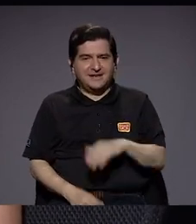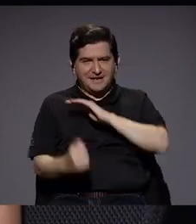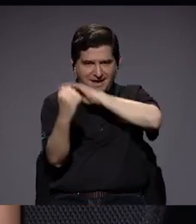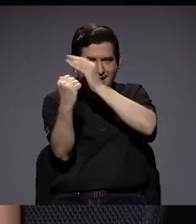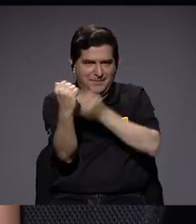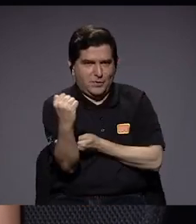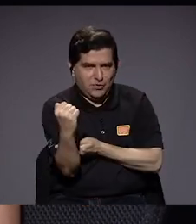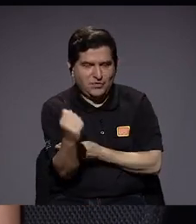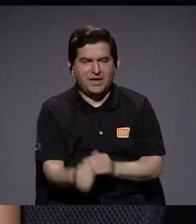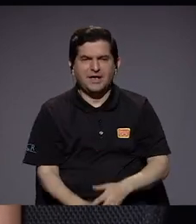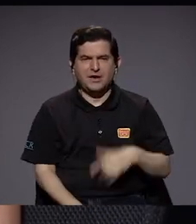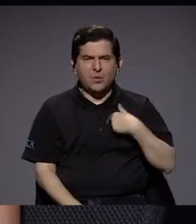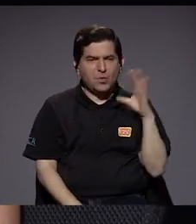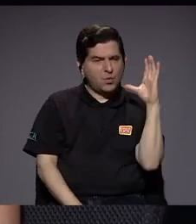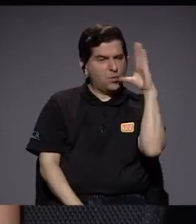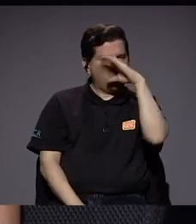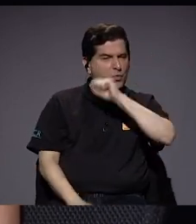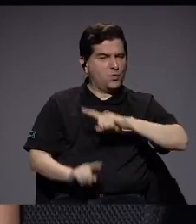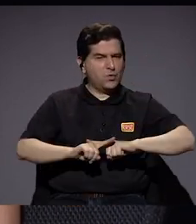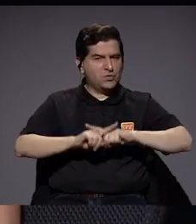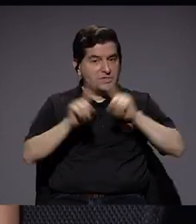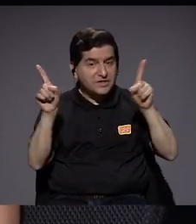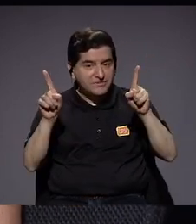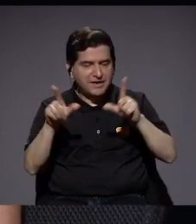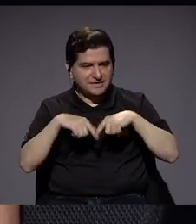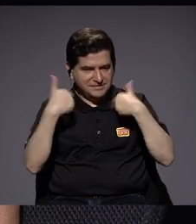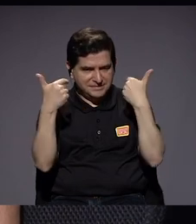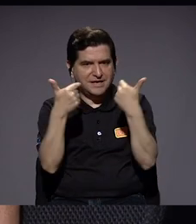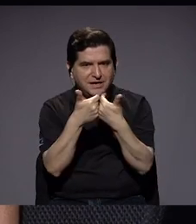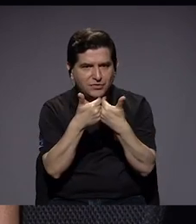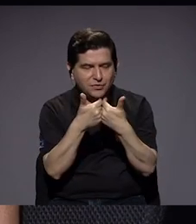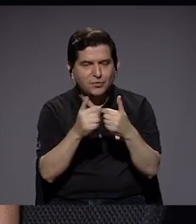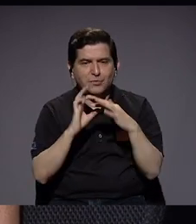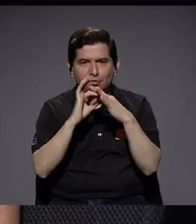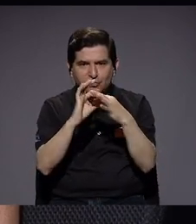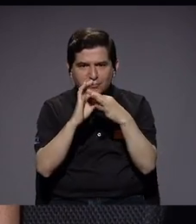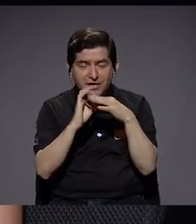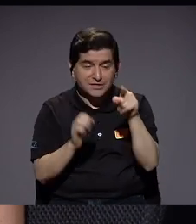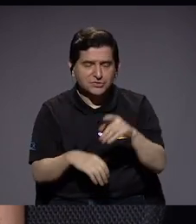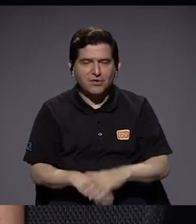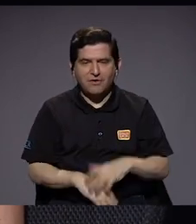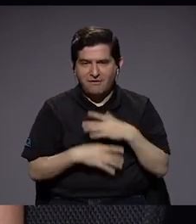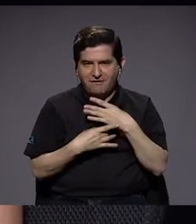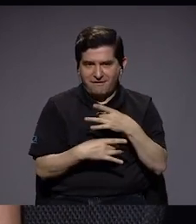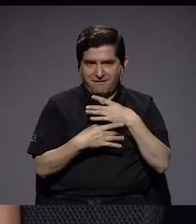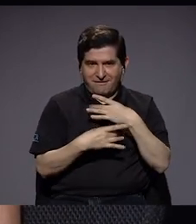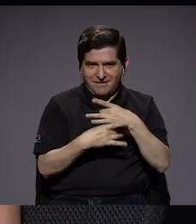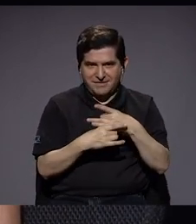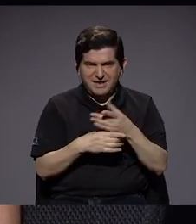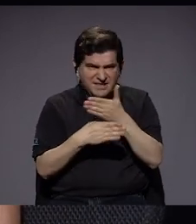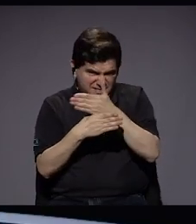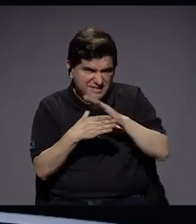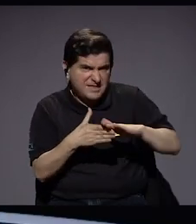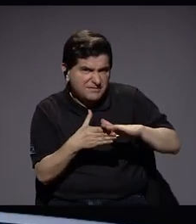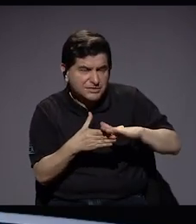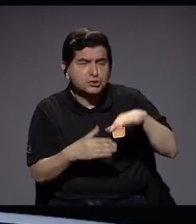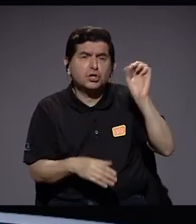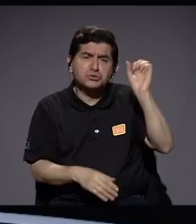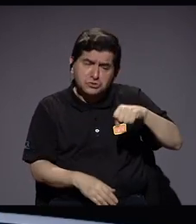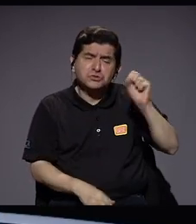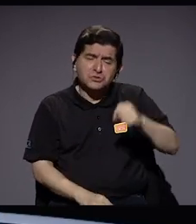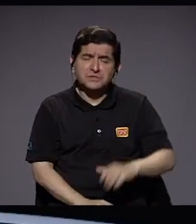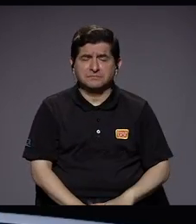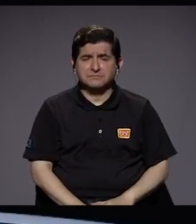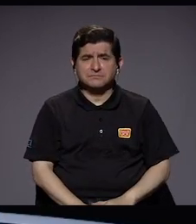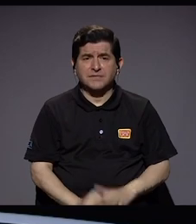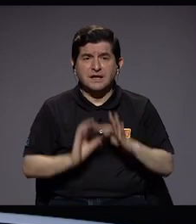e inclusive uno empieza a notar diferencias dentro de las fracciones relacionadas con esas aspiraciones a las candidaturas. Sí,